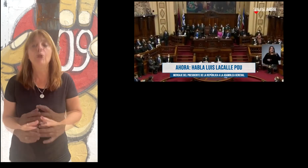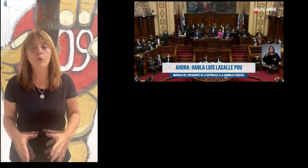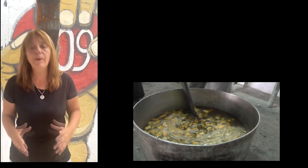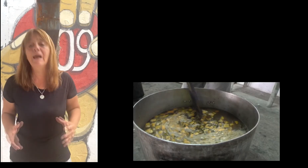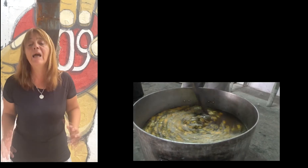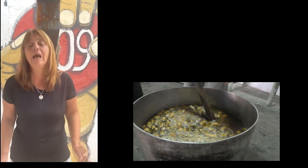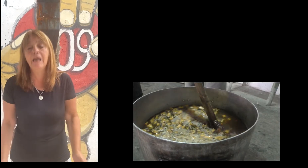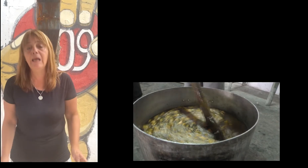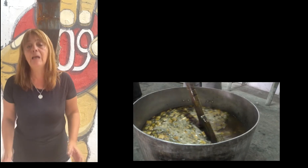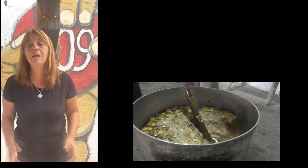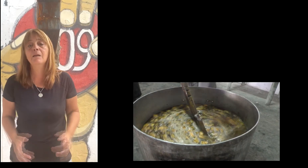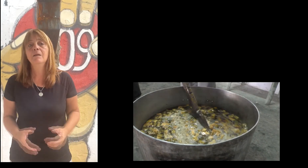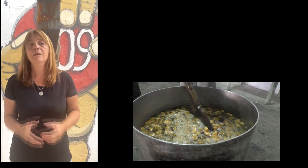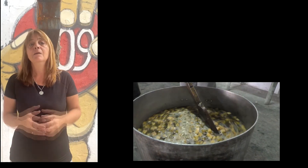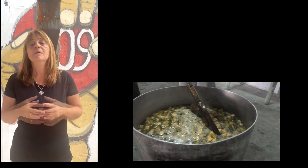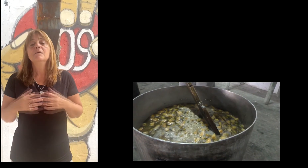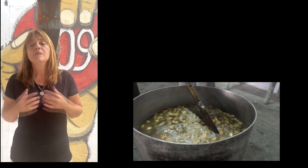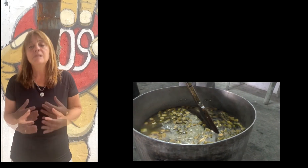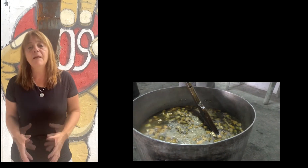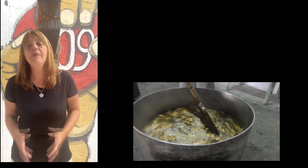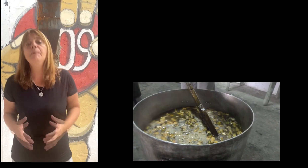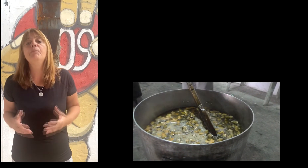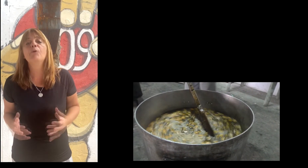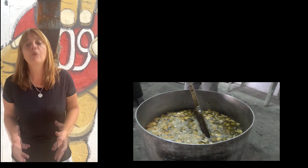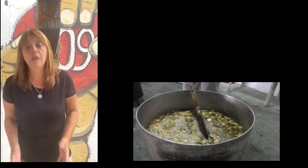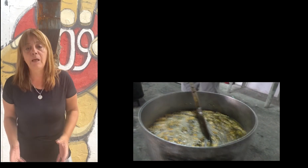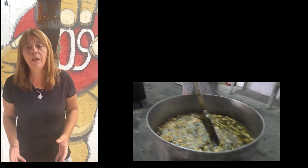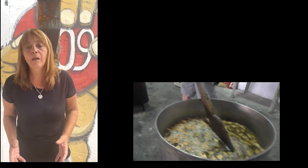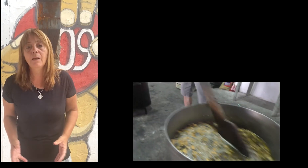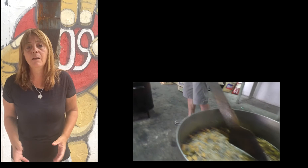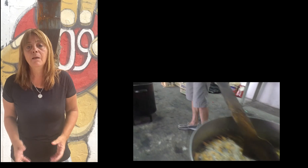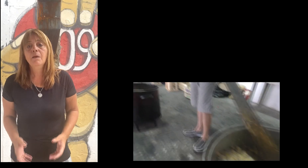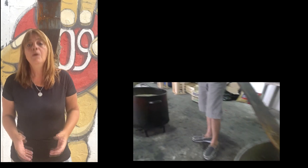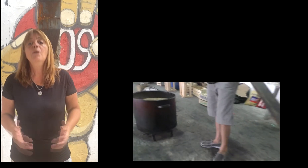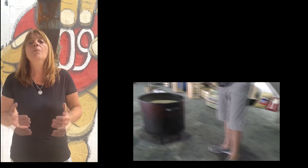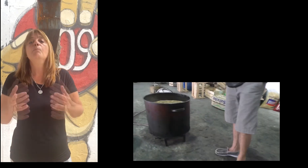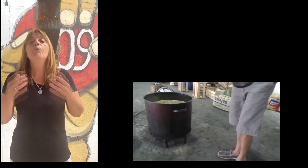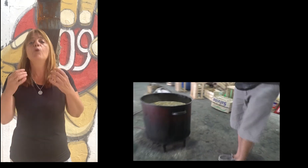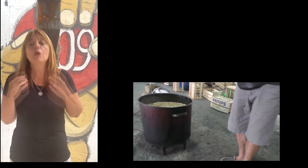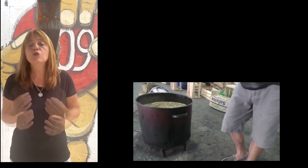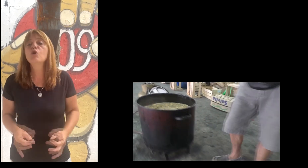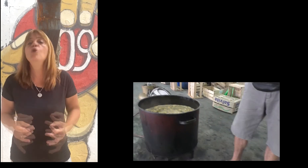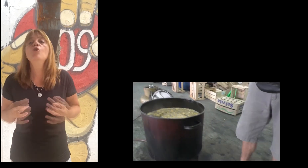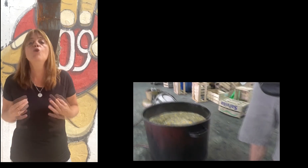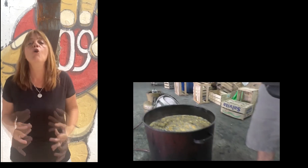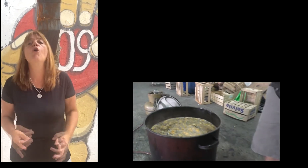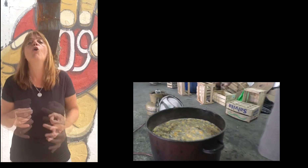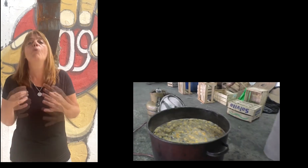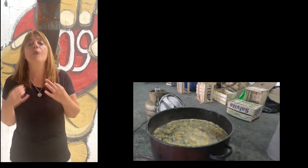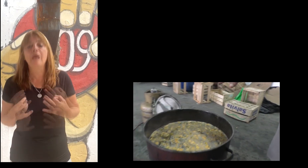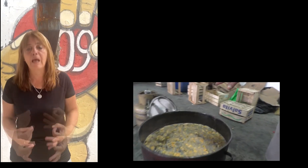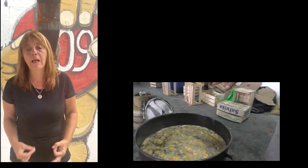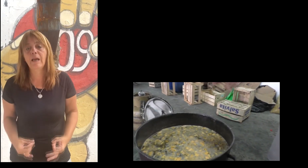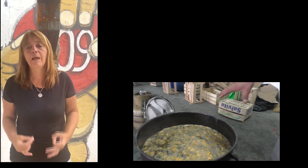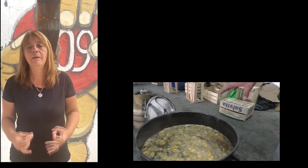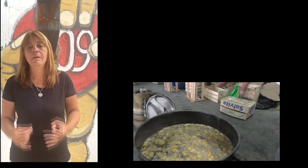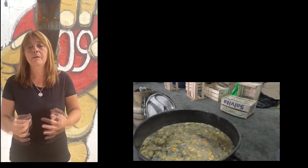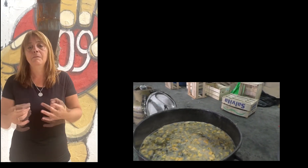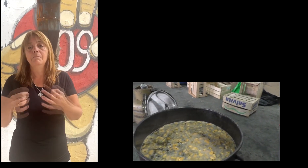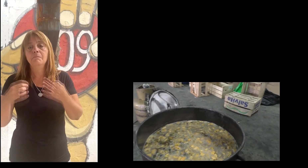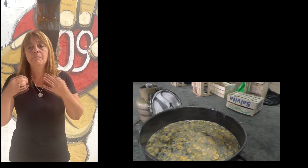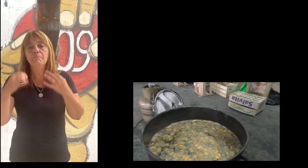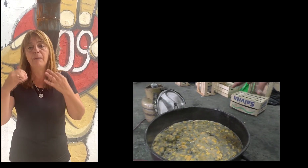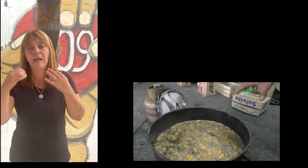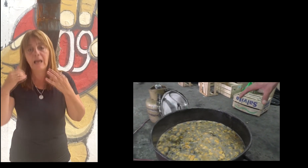Y bueno, no es que sea mal pensada, pero da para pensar. Por eso, esta semana hubo